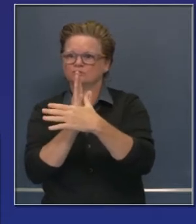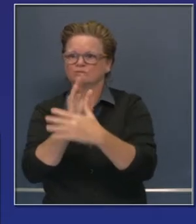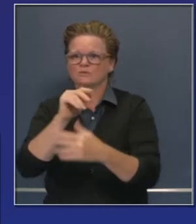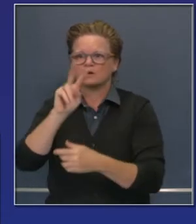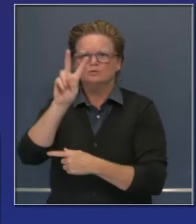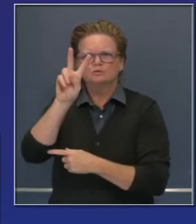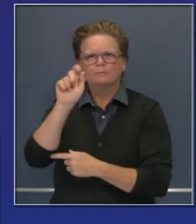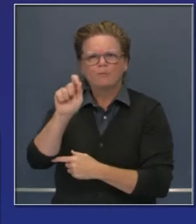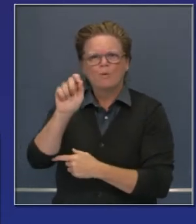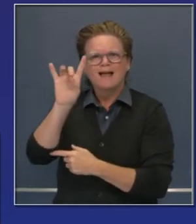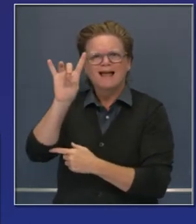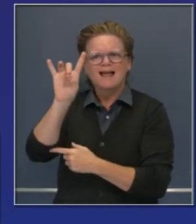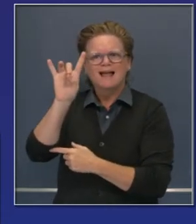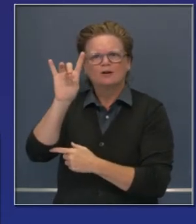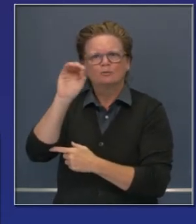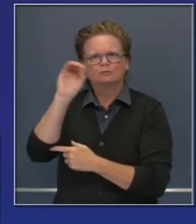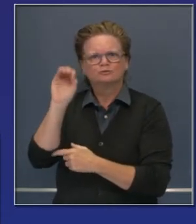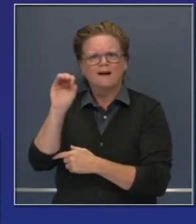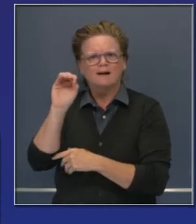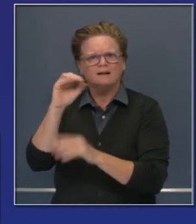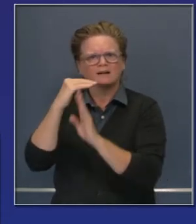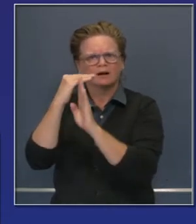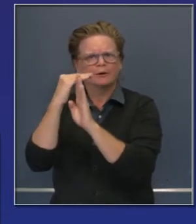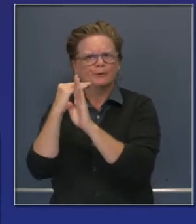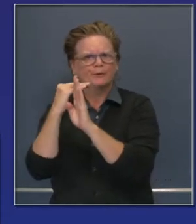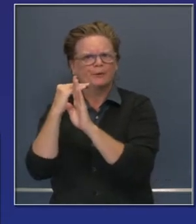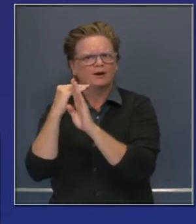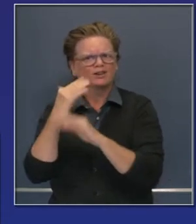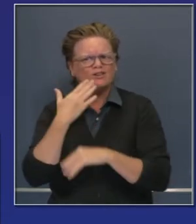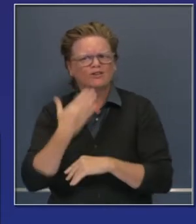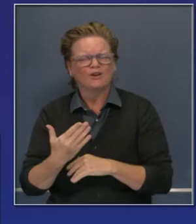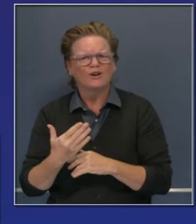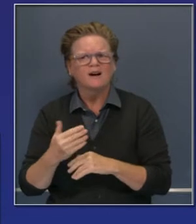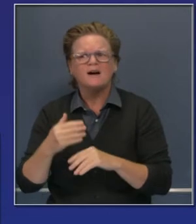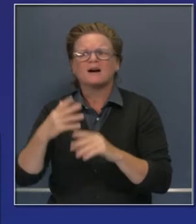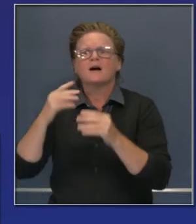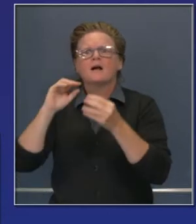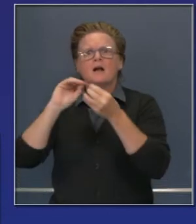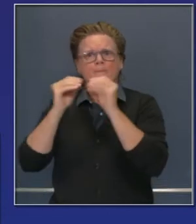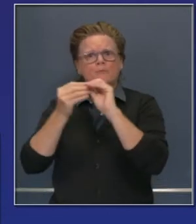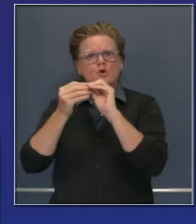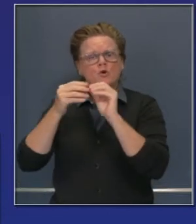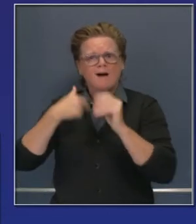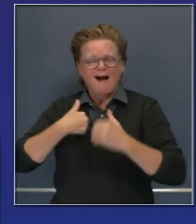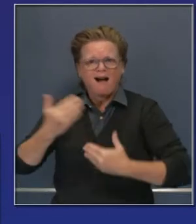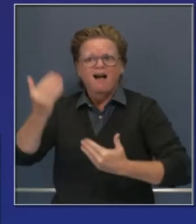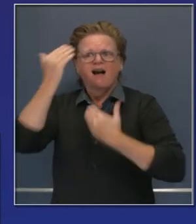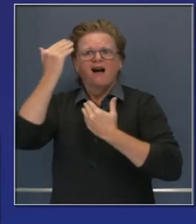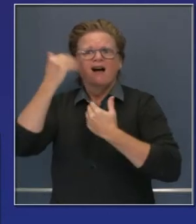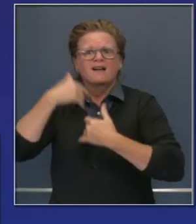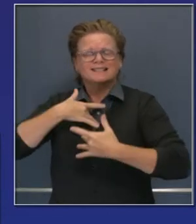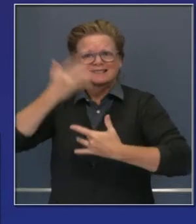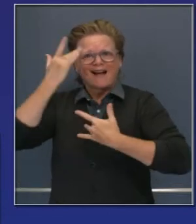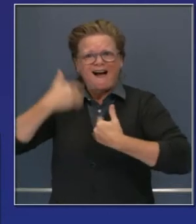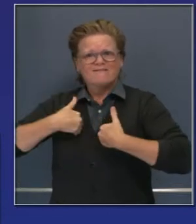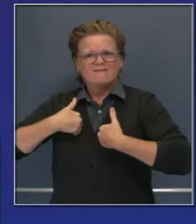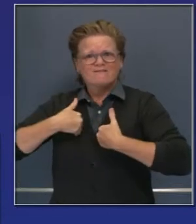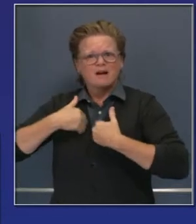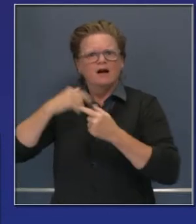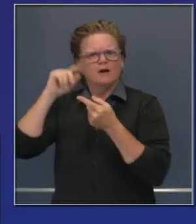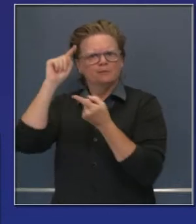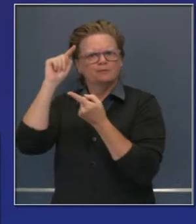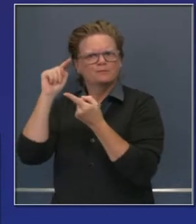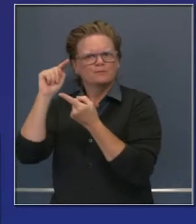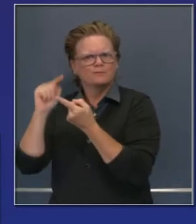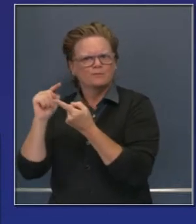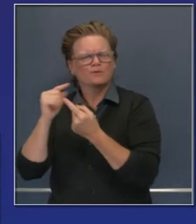las pruebas aumentan, índices de positividad siguen disminuyendo en el estado de California. Esto lo mencioné